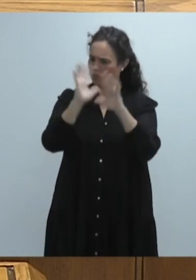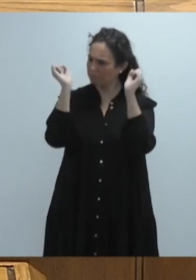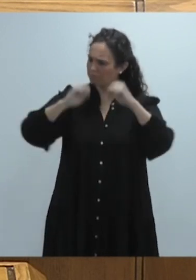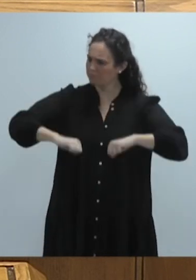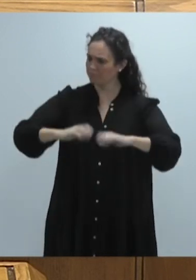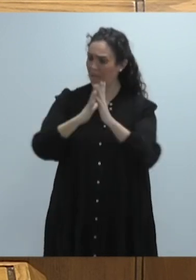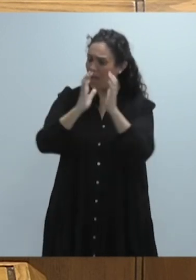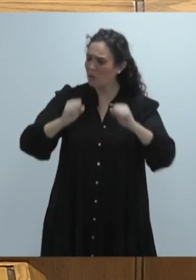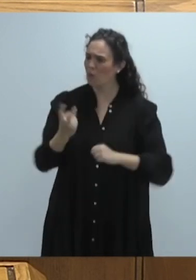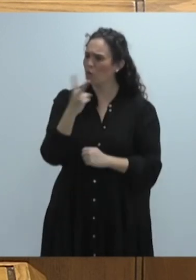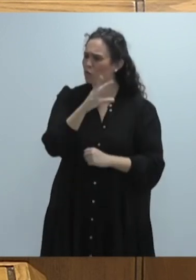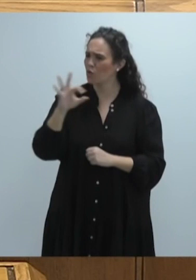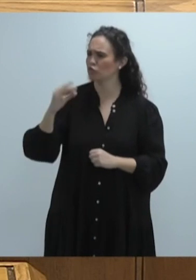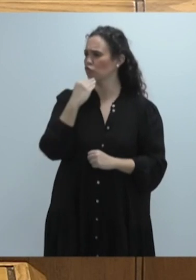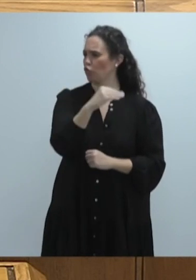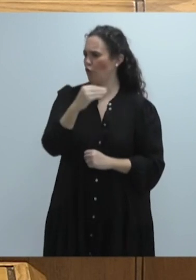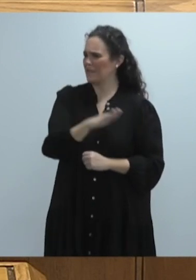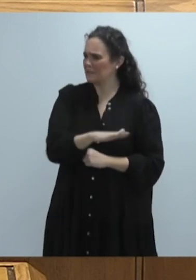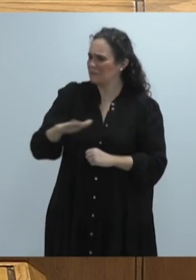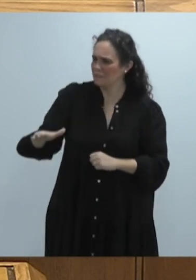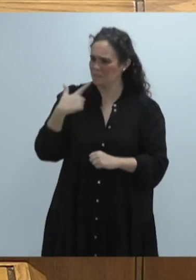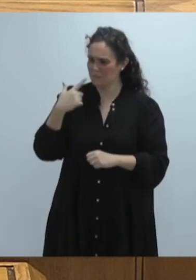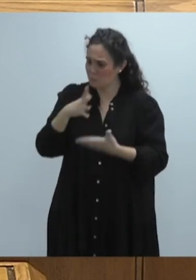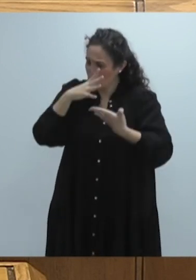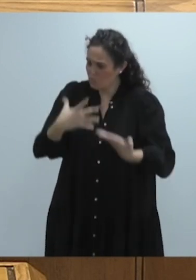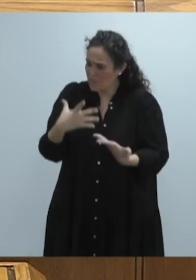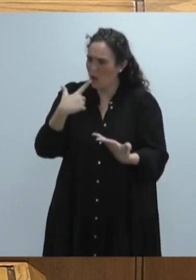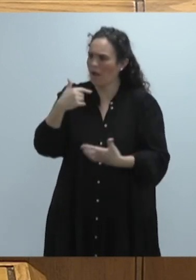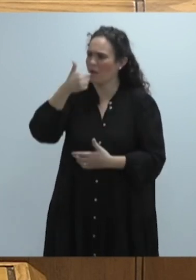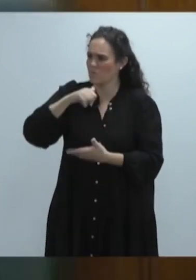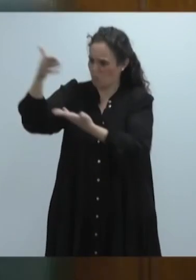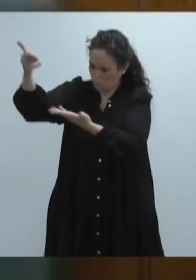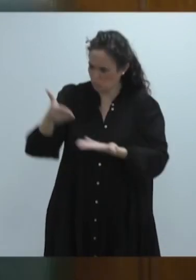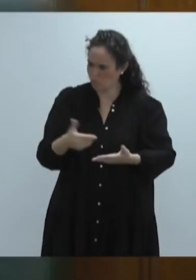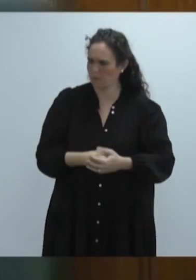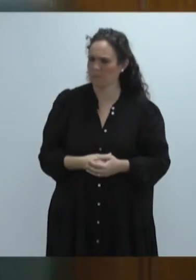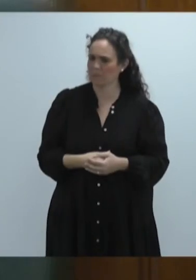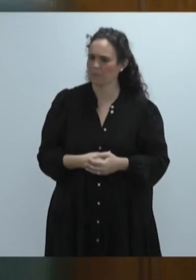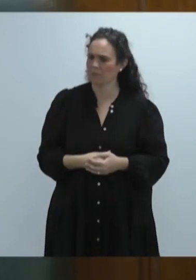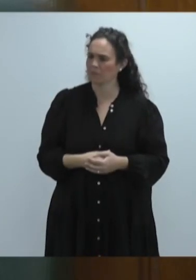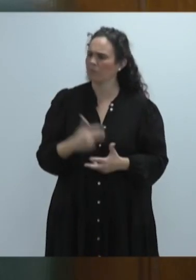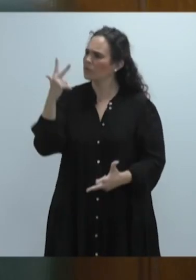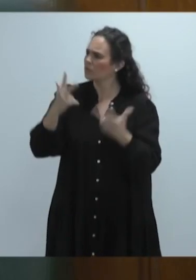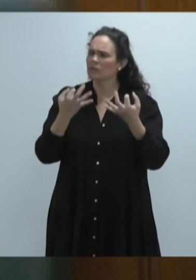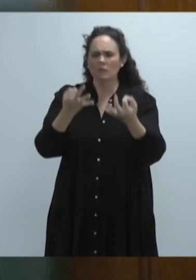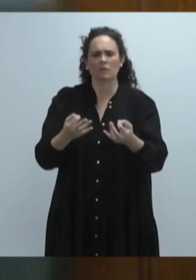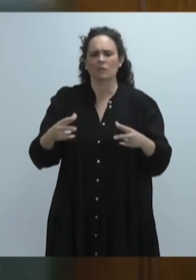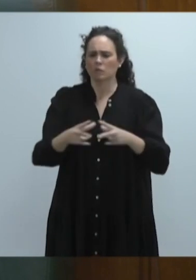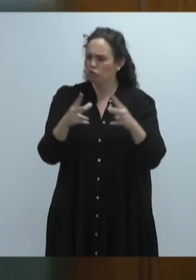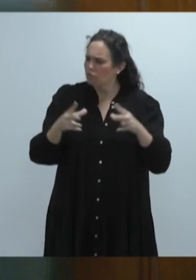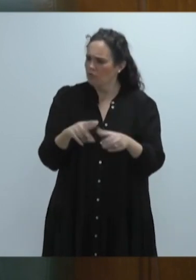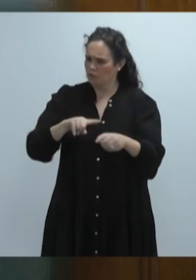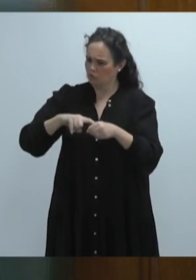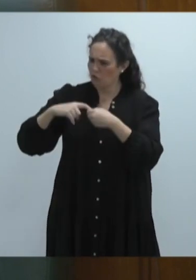de 200 jóvenes y menores que se encuentran en estos momentos en Ceuta. Euskadi siempre ha sido una sociedad solidaria ante las